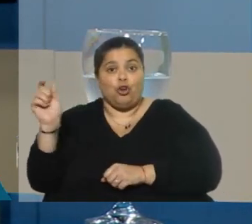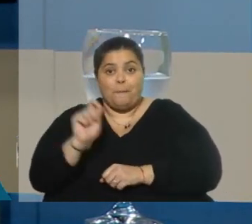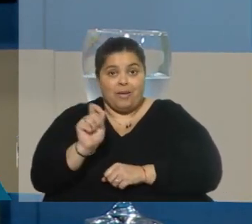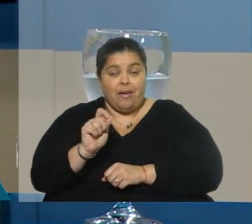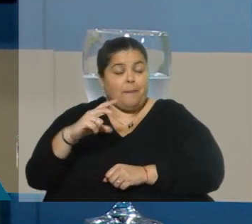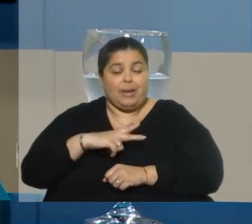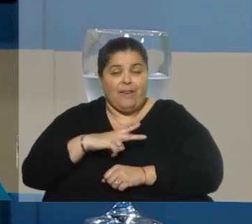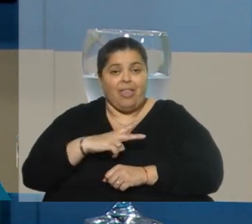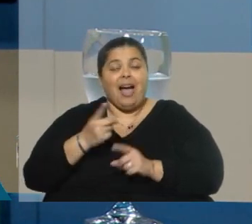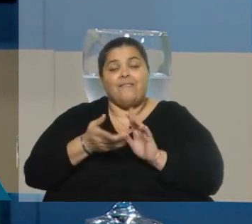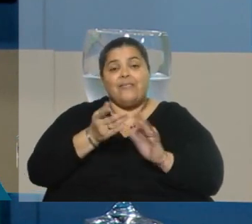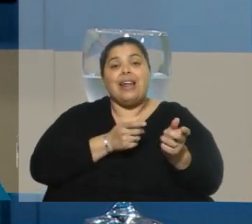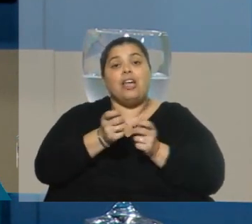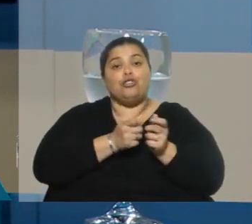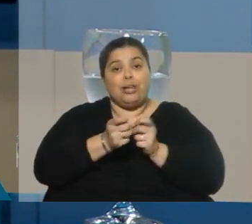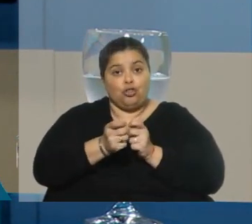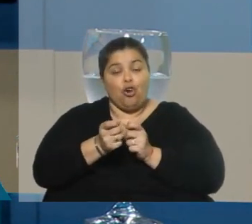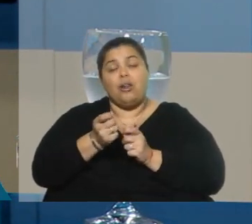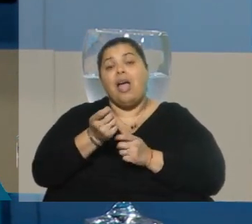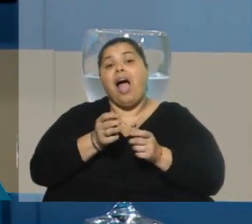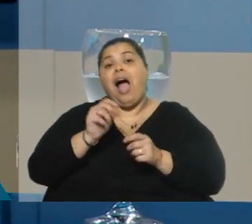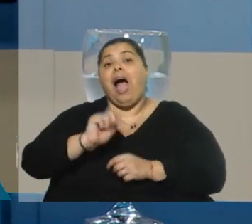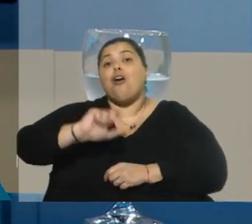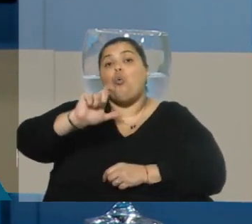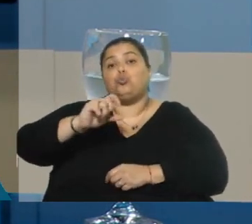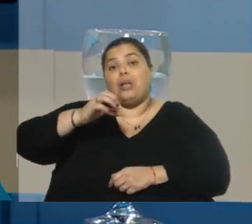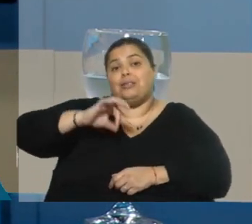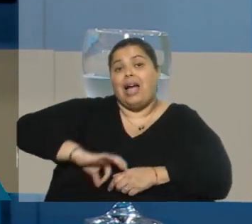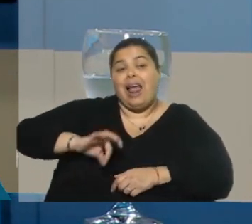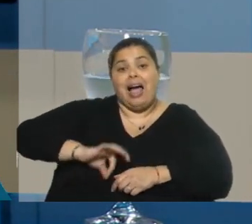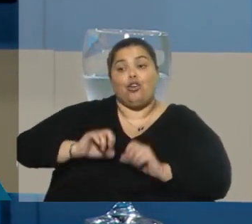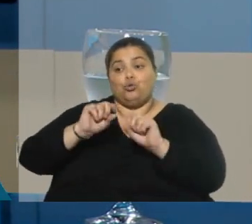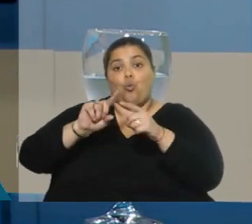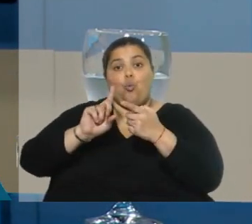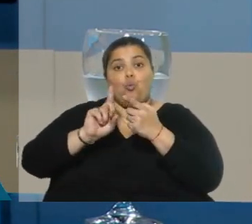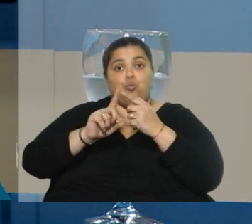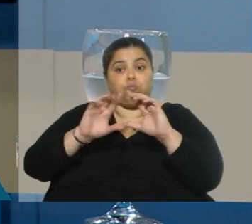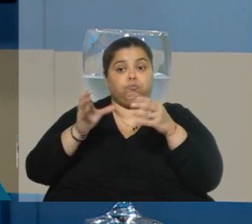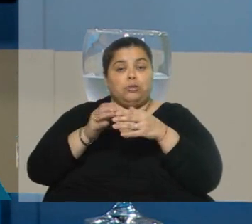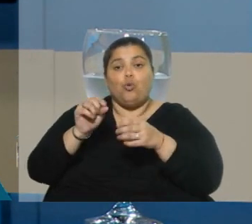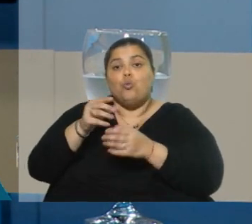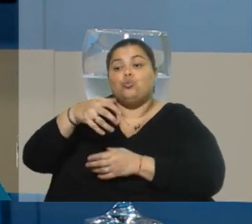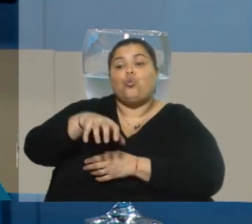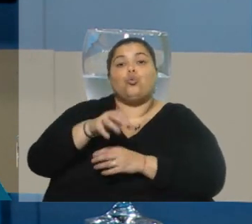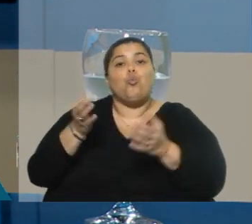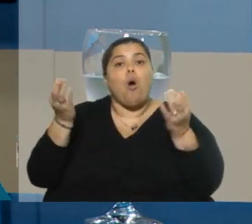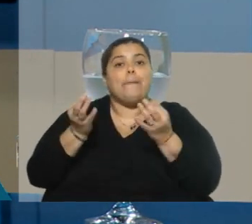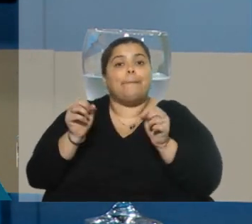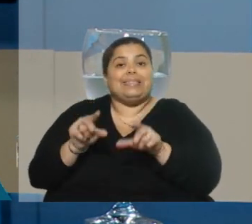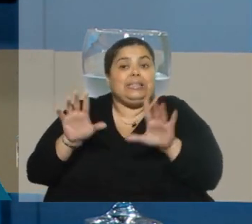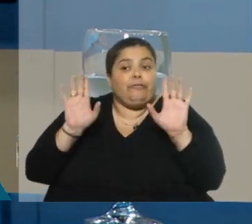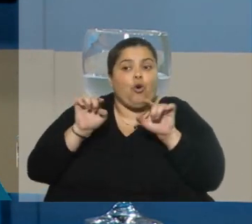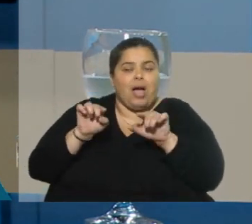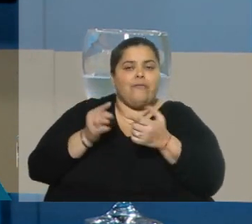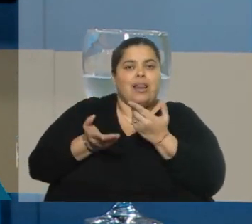negocian los ajustes salariales en el marco de los consejos de salarios, son un grupo y un subgrupo específico, y allí por